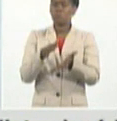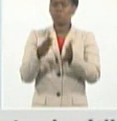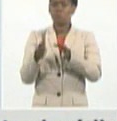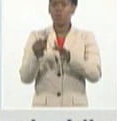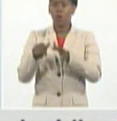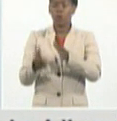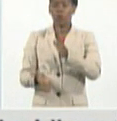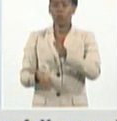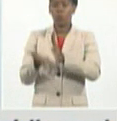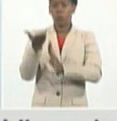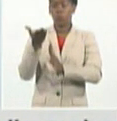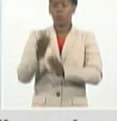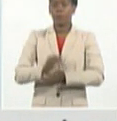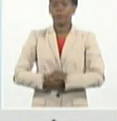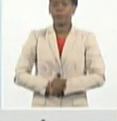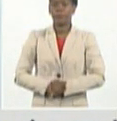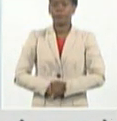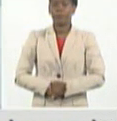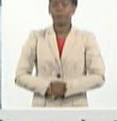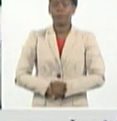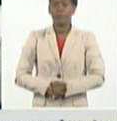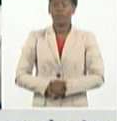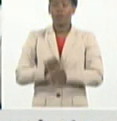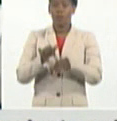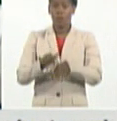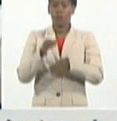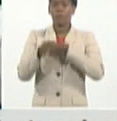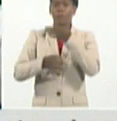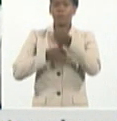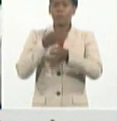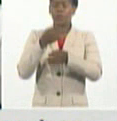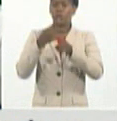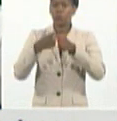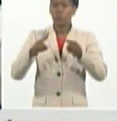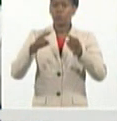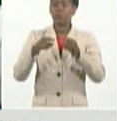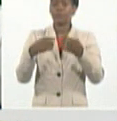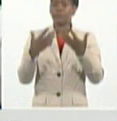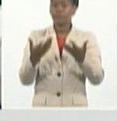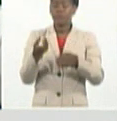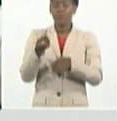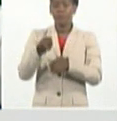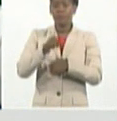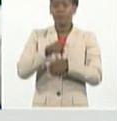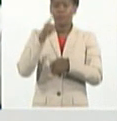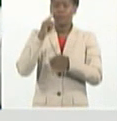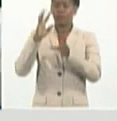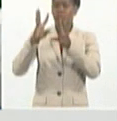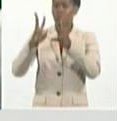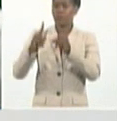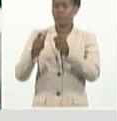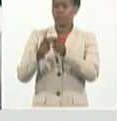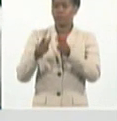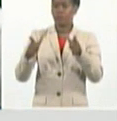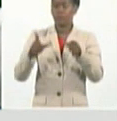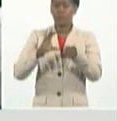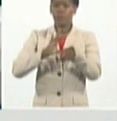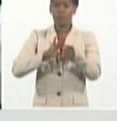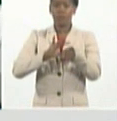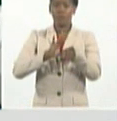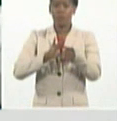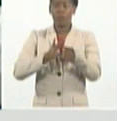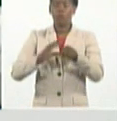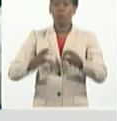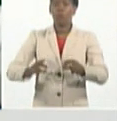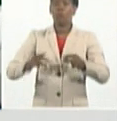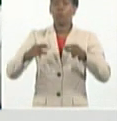De esta forma, también podemos decir que ayer el mayor porciento de los casos diagnosticados se vuelve a